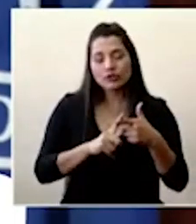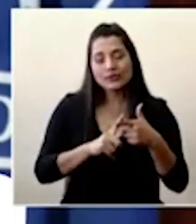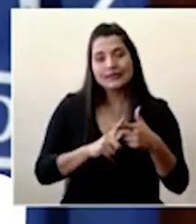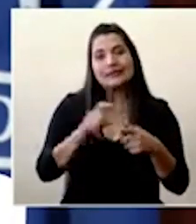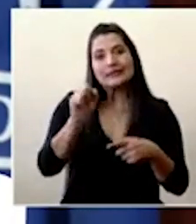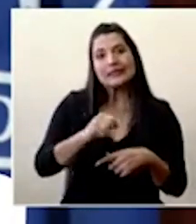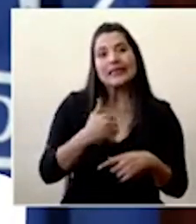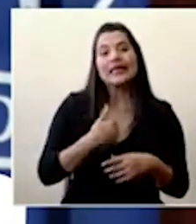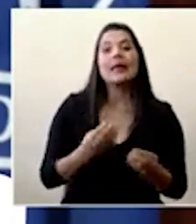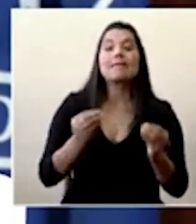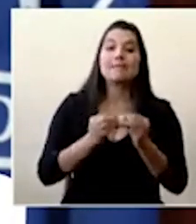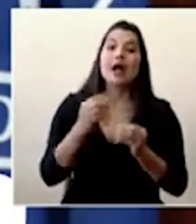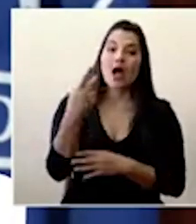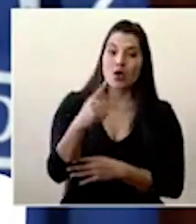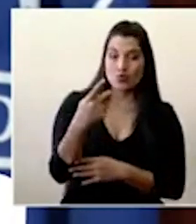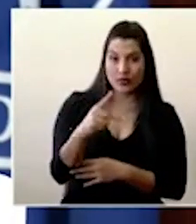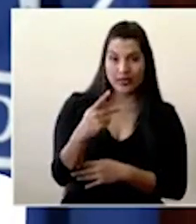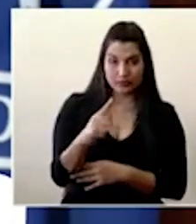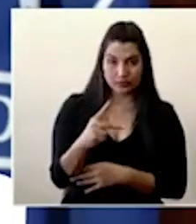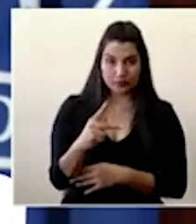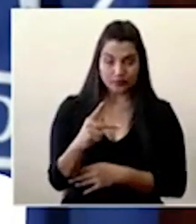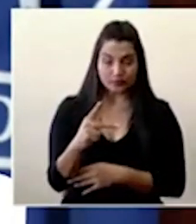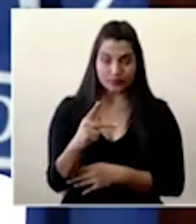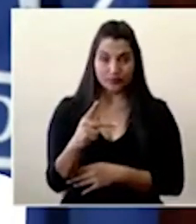se han visto mucho más frecuentemente,